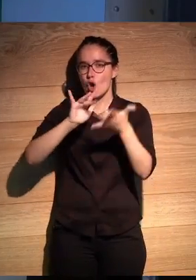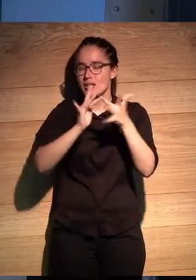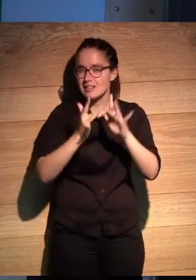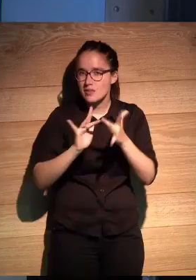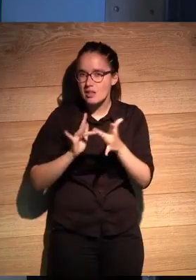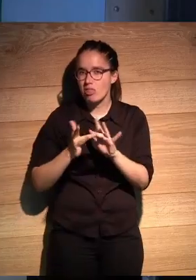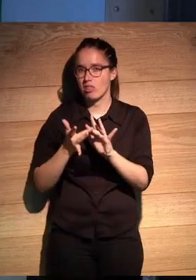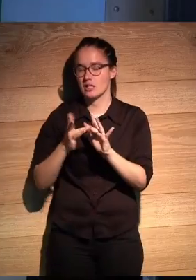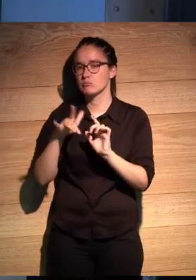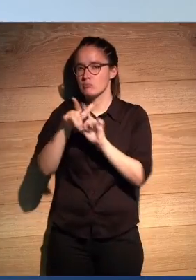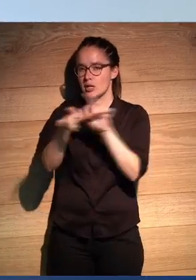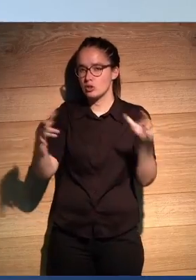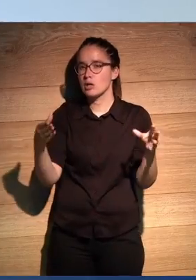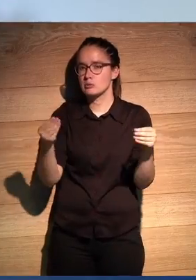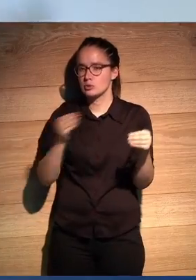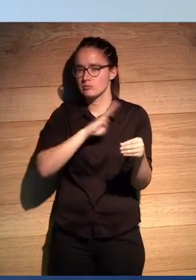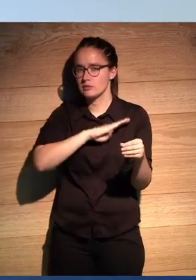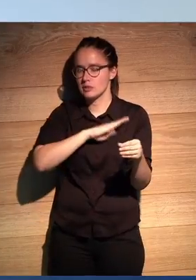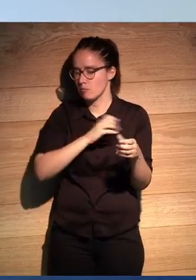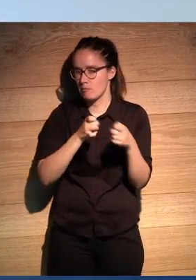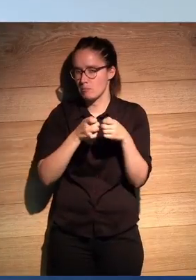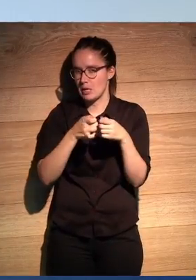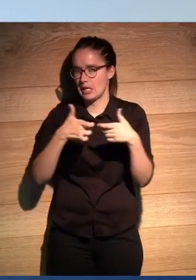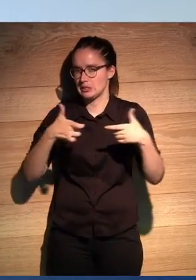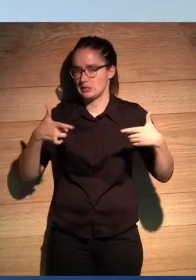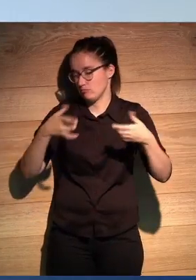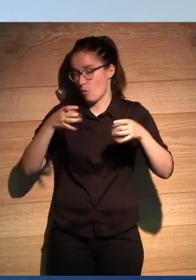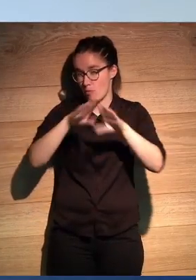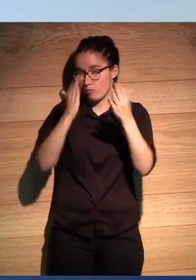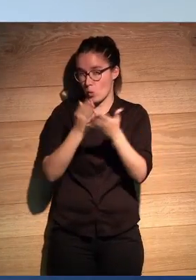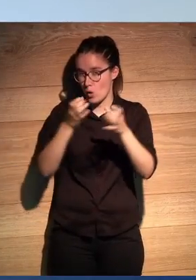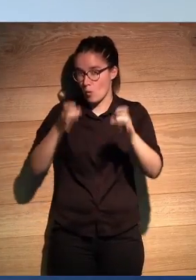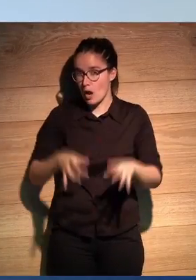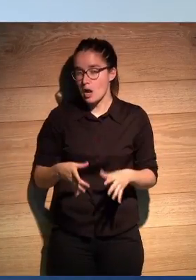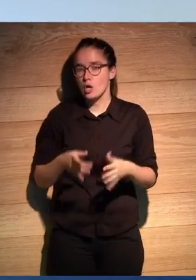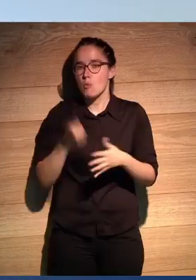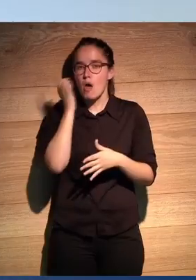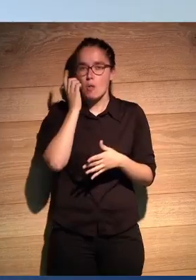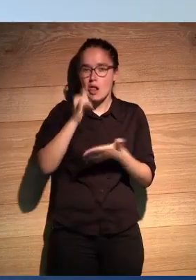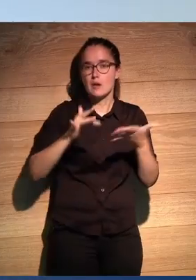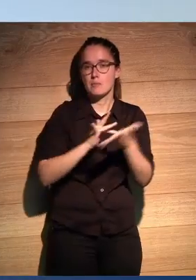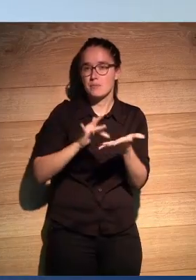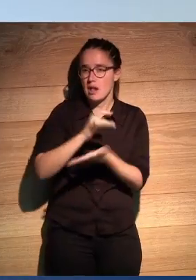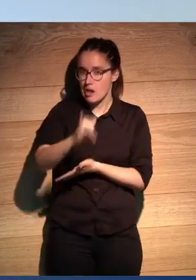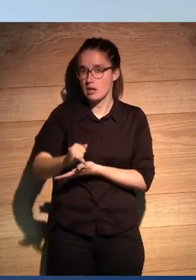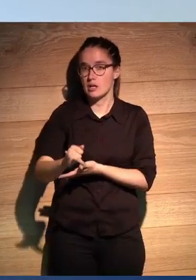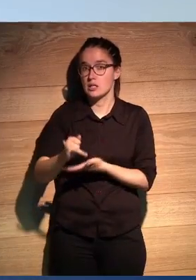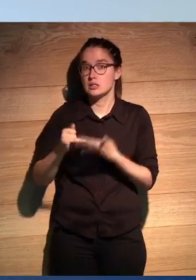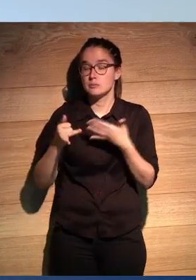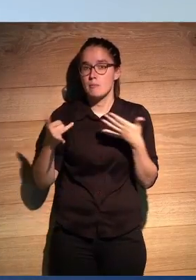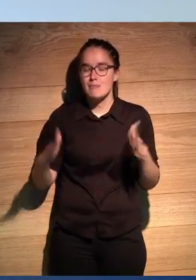evidentemente muchísima gente, como cada vez más en todo el mundo, tiene un dispositivo, tiene un celular, tiene un móvil,